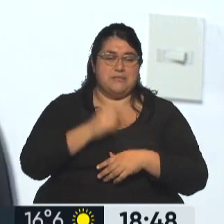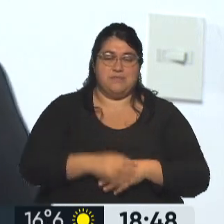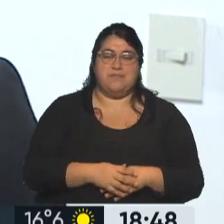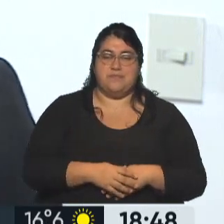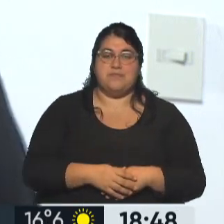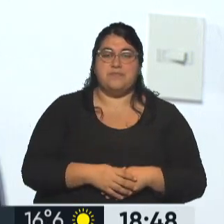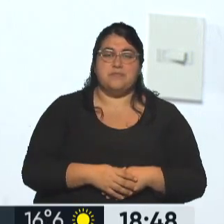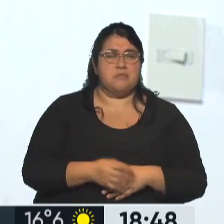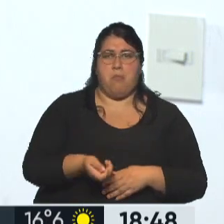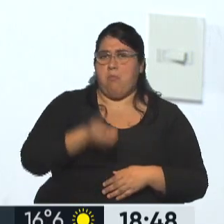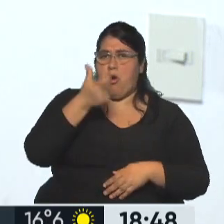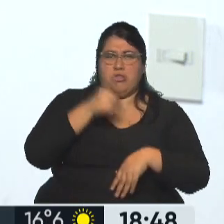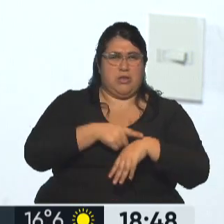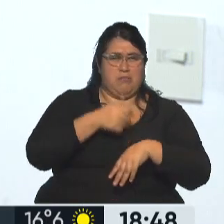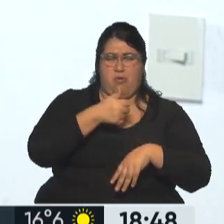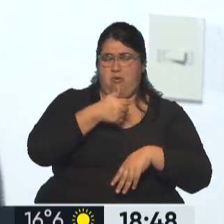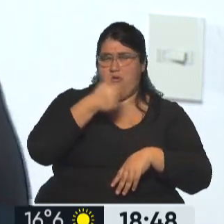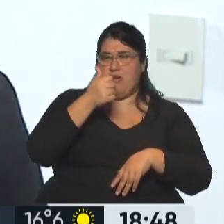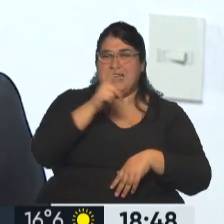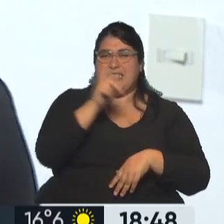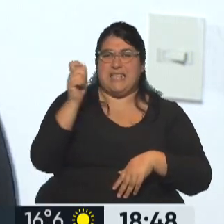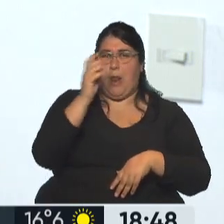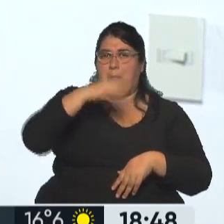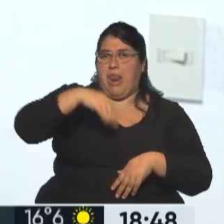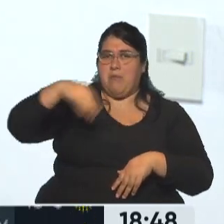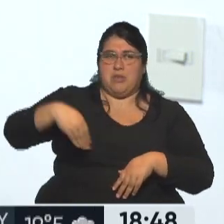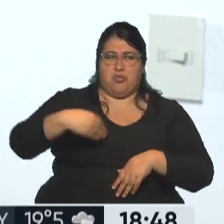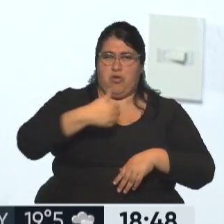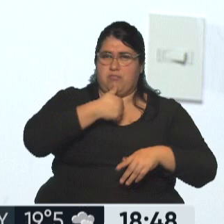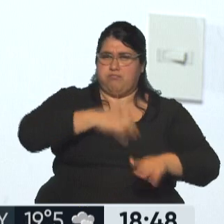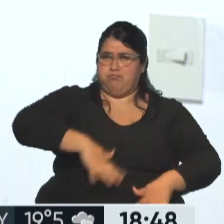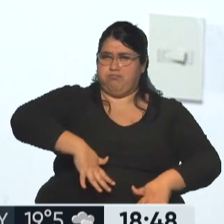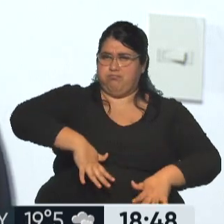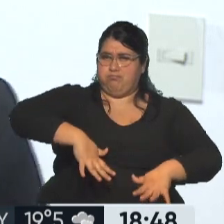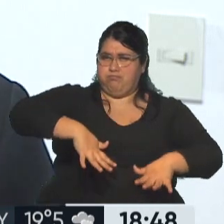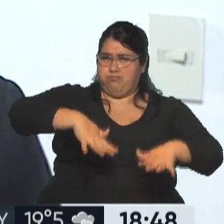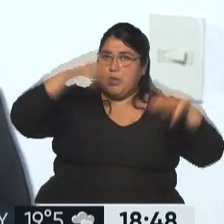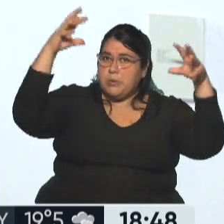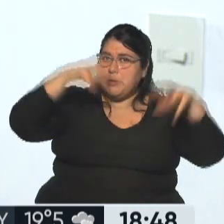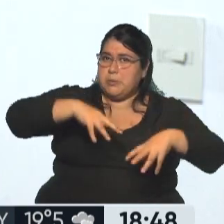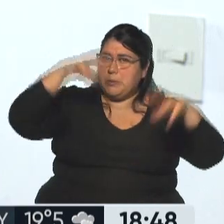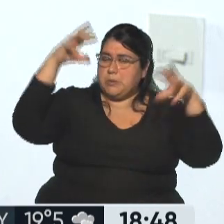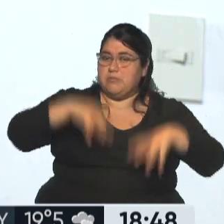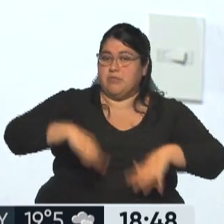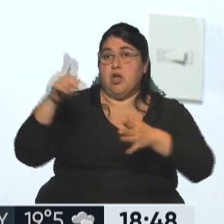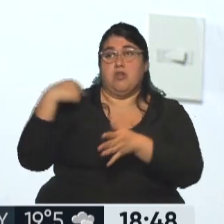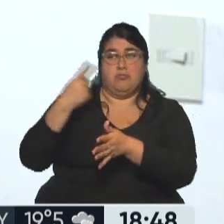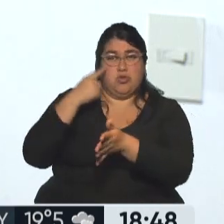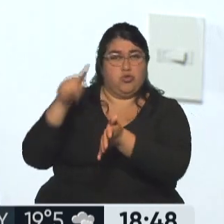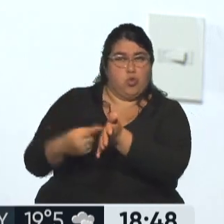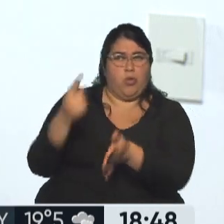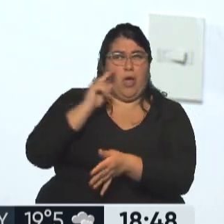Calleó en poco tiempo, 100 milímetros, precipitaciones muy importantes. En la ciudad de Buenos Aires veíamos los